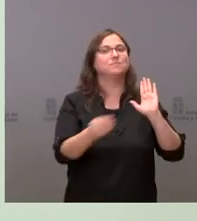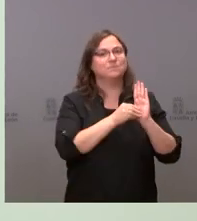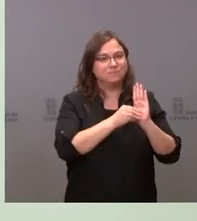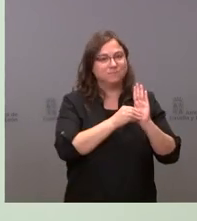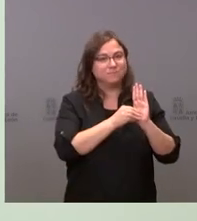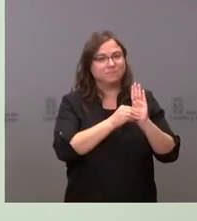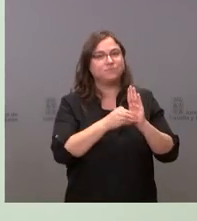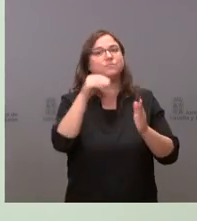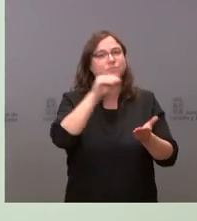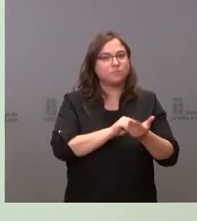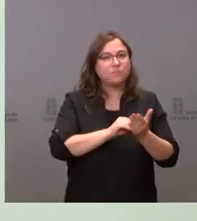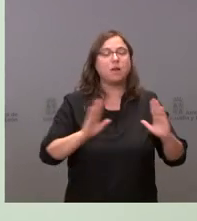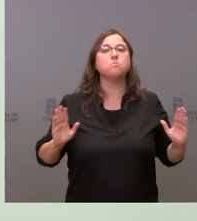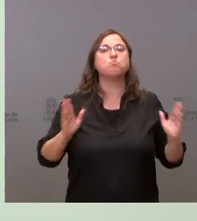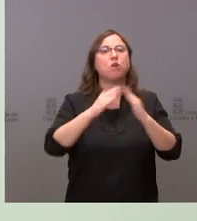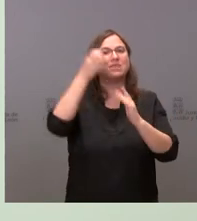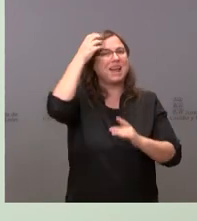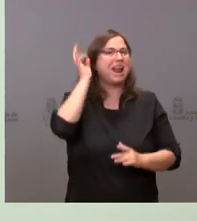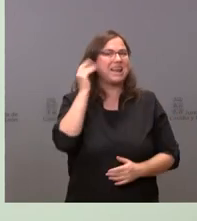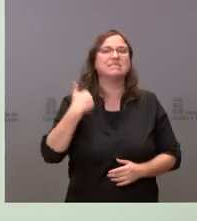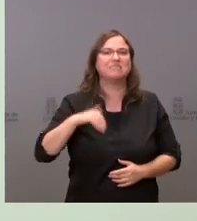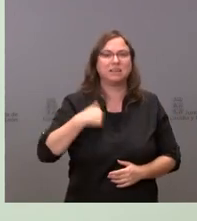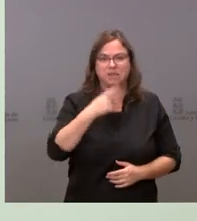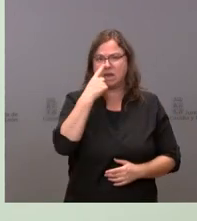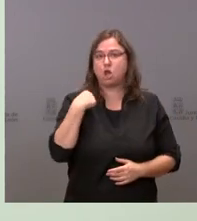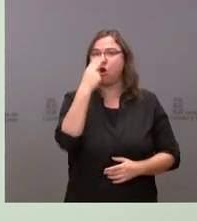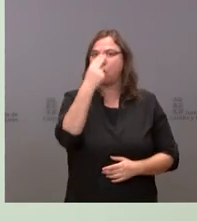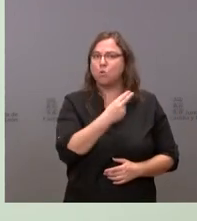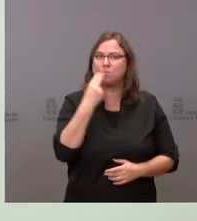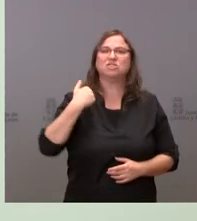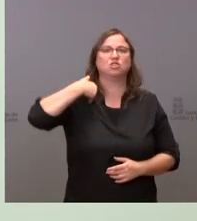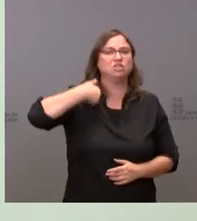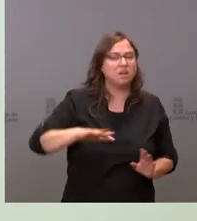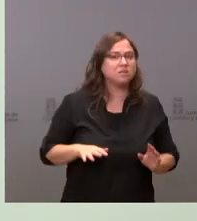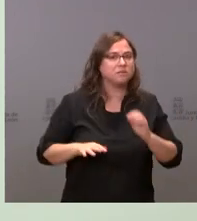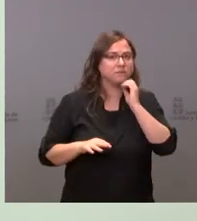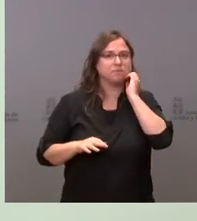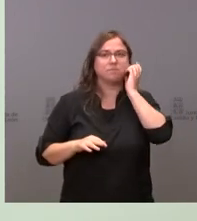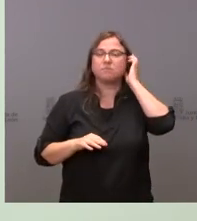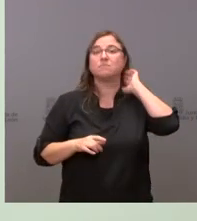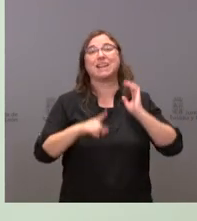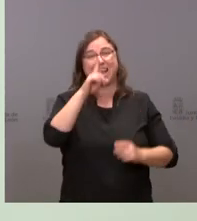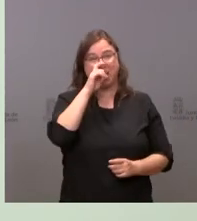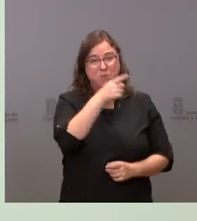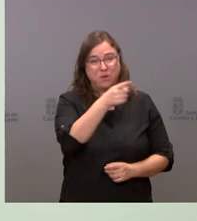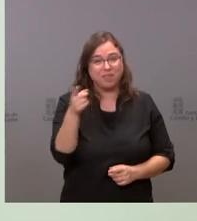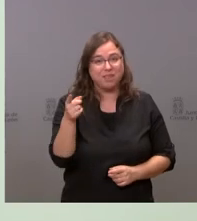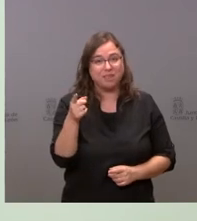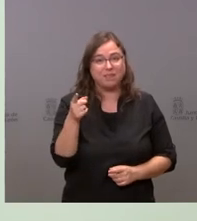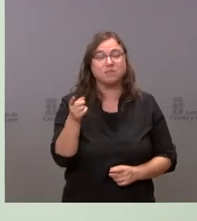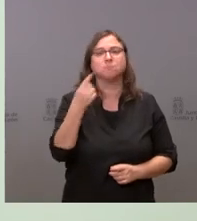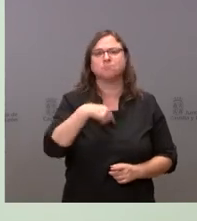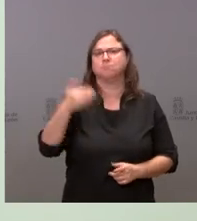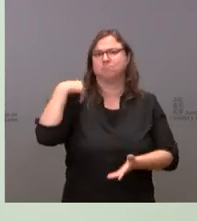presupuestaria en favor de Monte la Reina de compromiso de Monte la Reina recuerden ustedes las